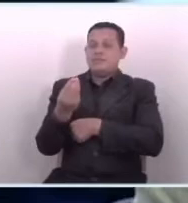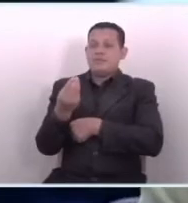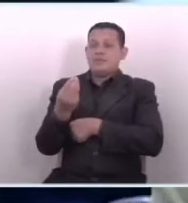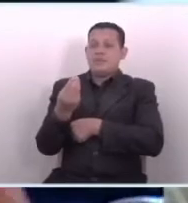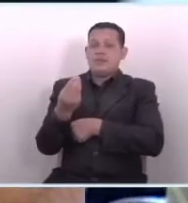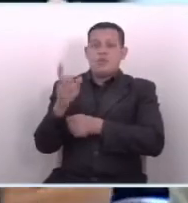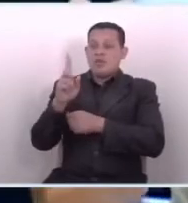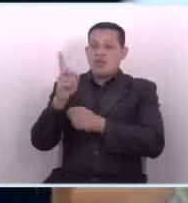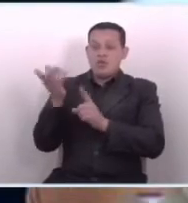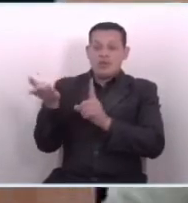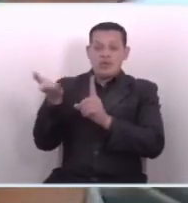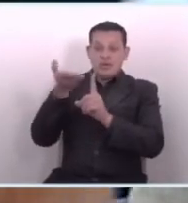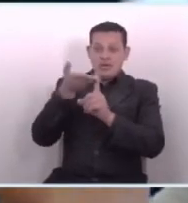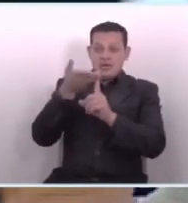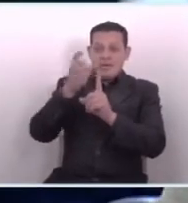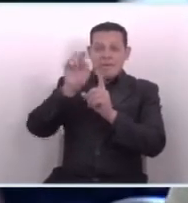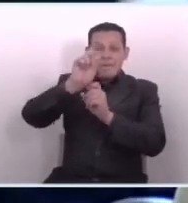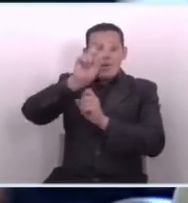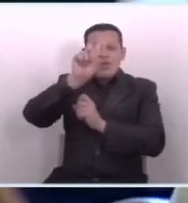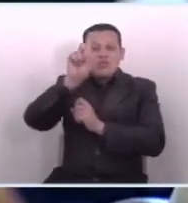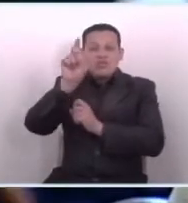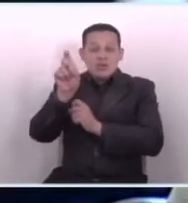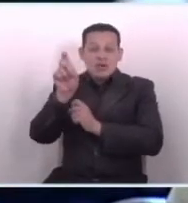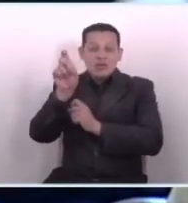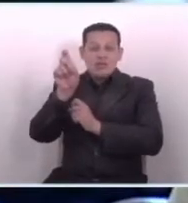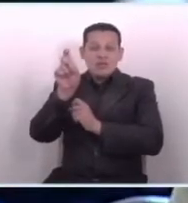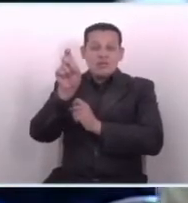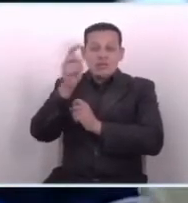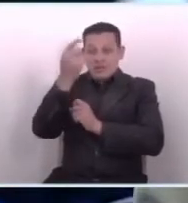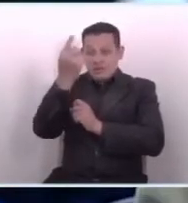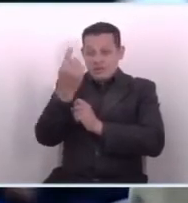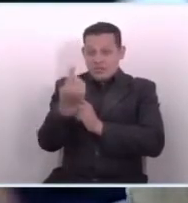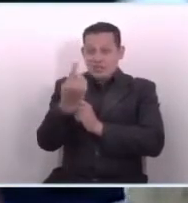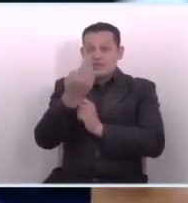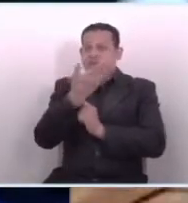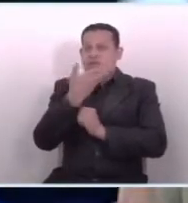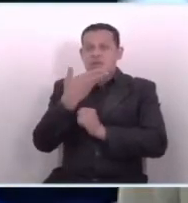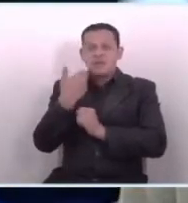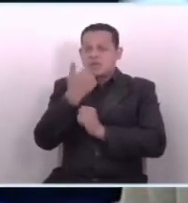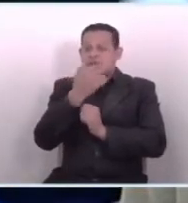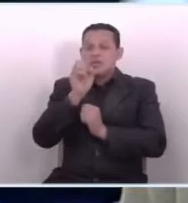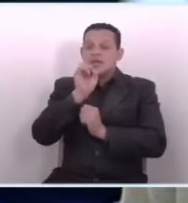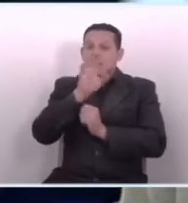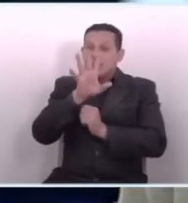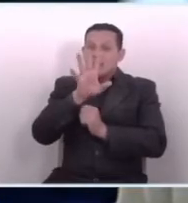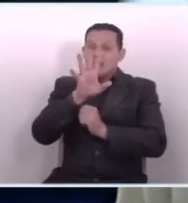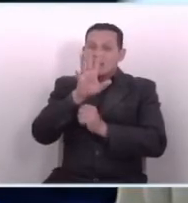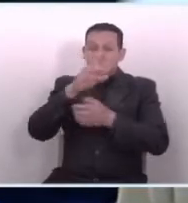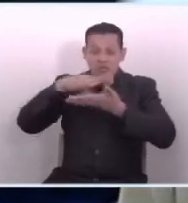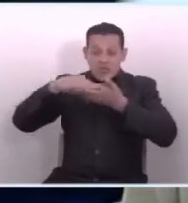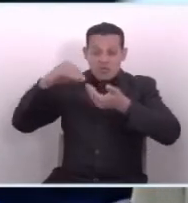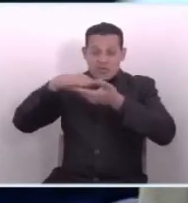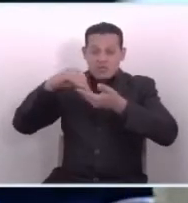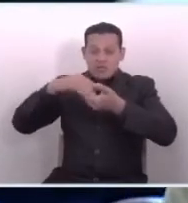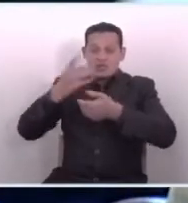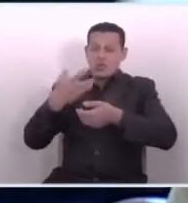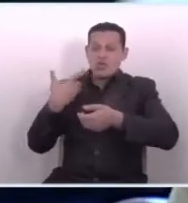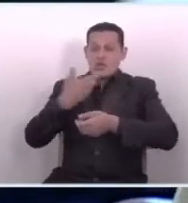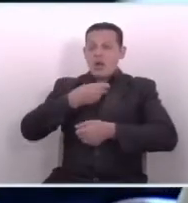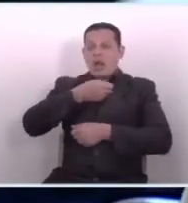no le han consultado. ¿Qué va a pasar? Están diciendo, argumentando en las intervenciones